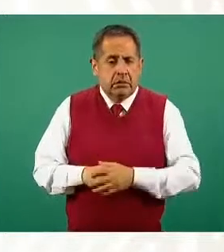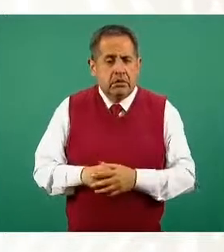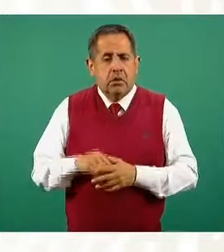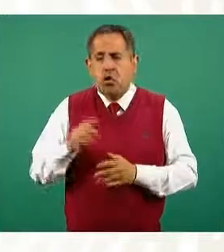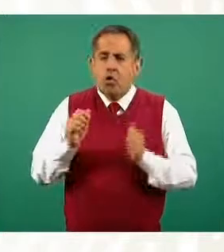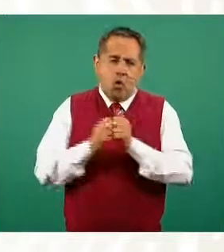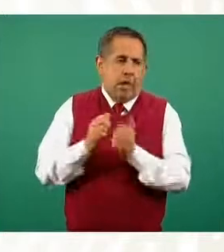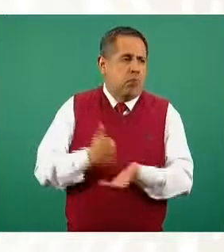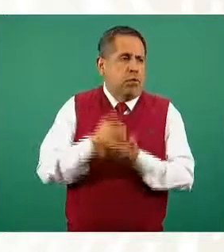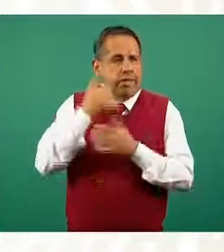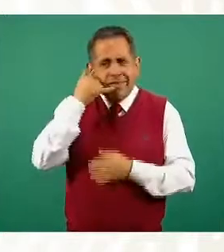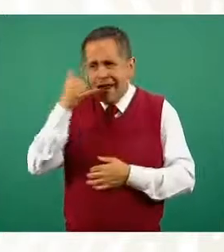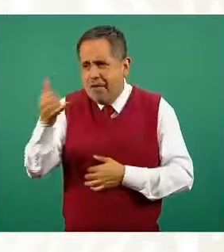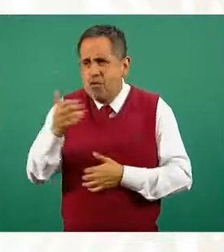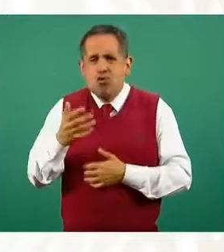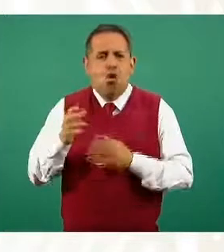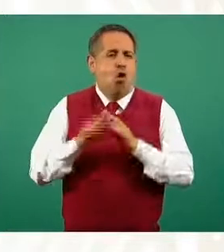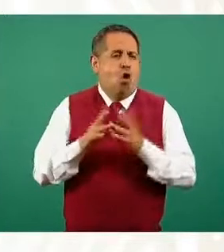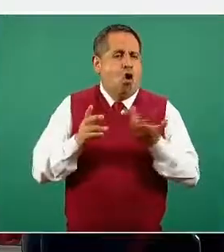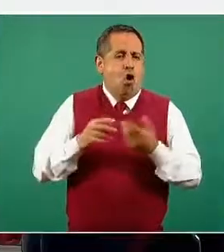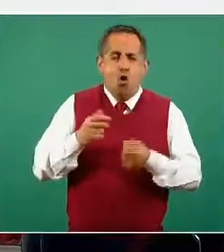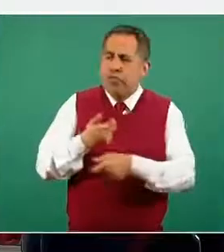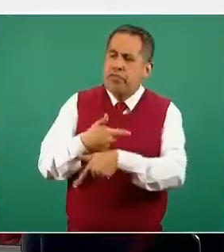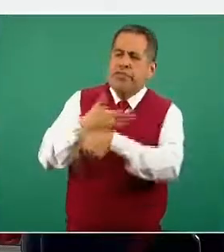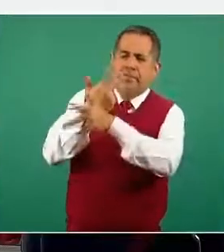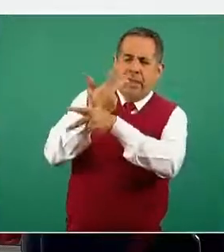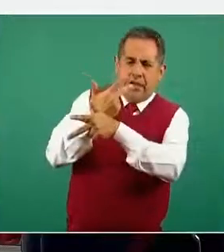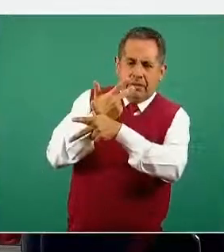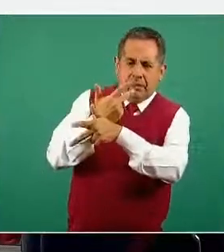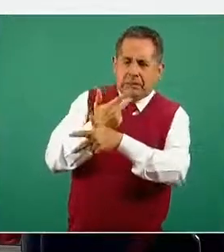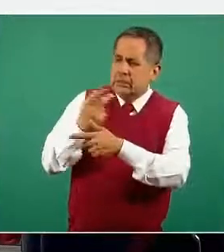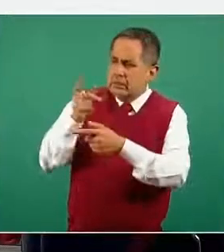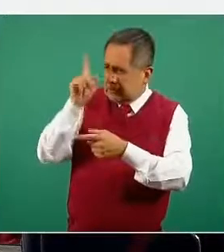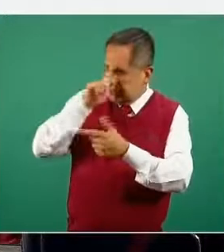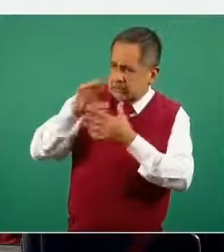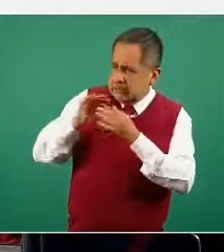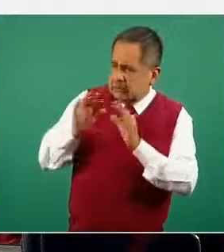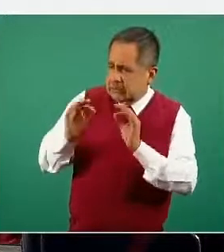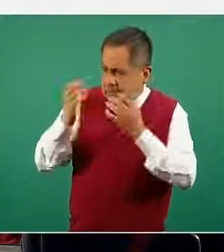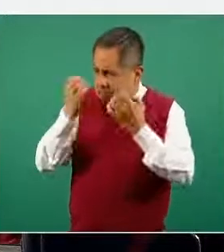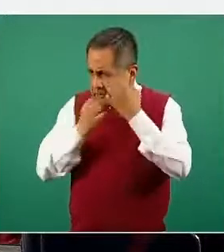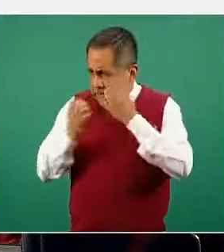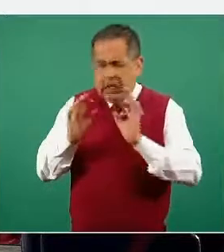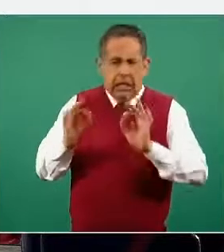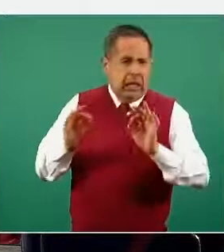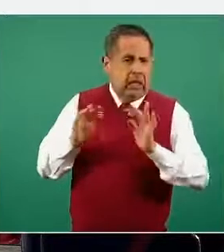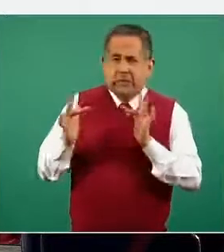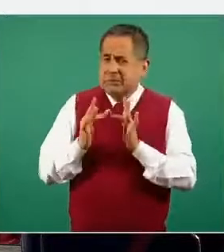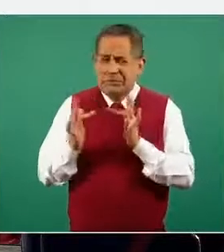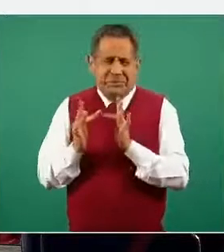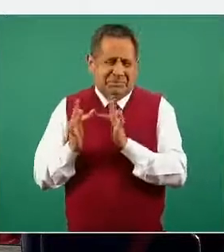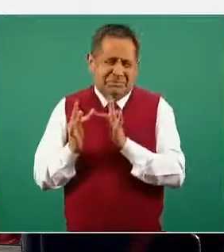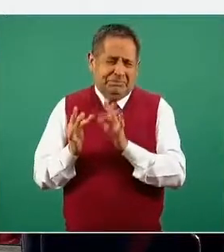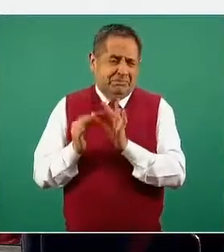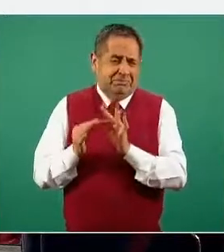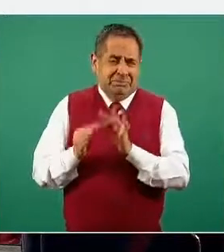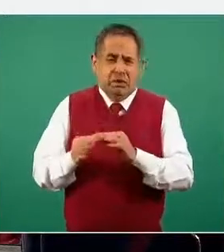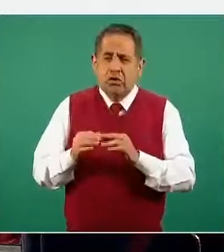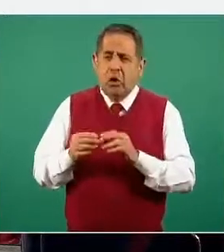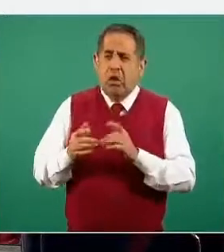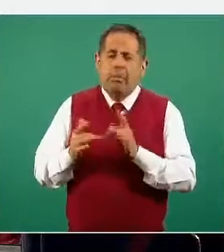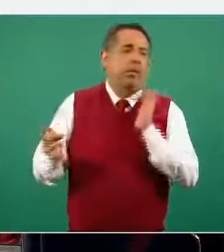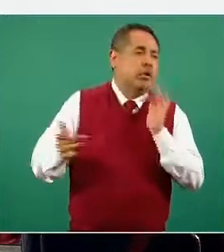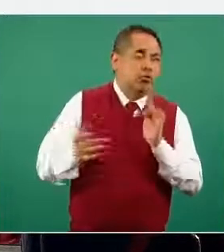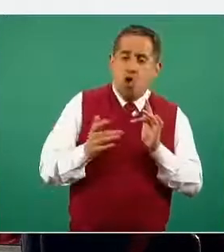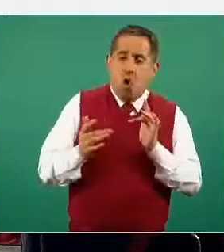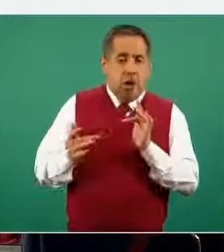vías telefónicas los servicios de telemedicina para que exista esta comunicación continua y las mujeres no pierdan